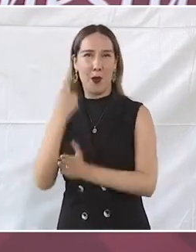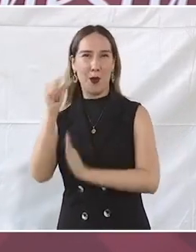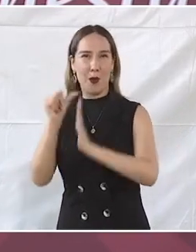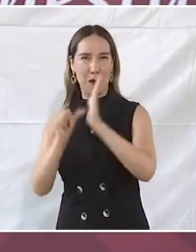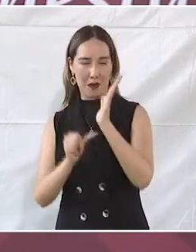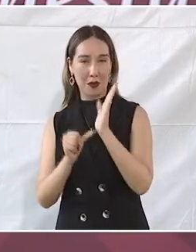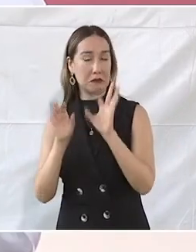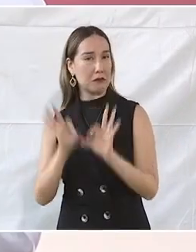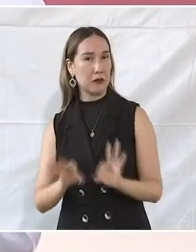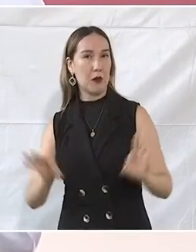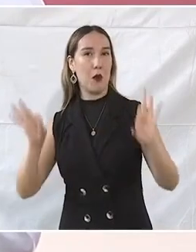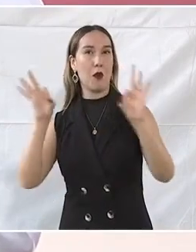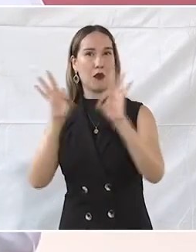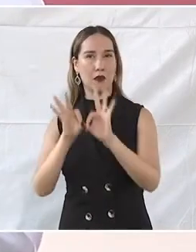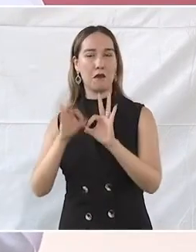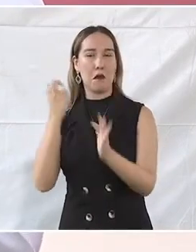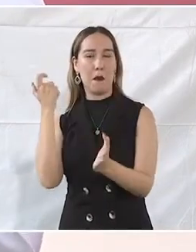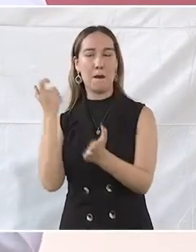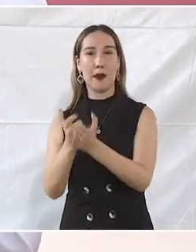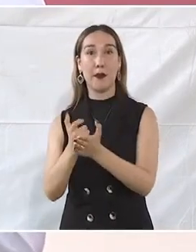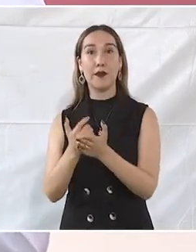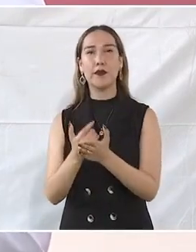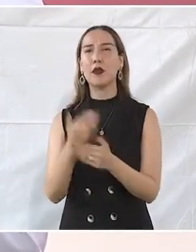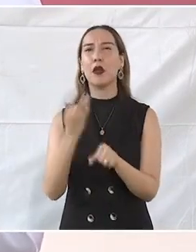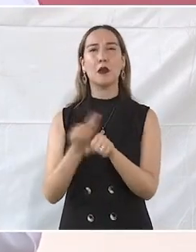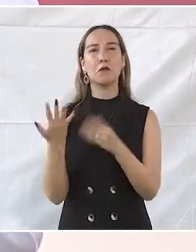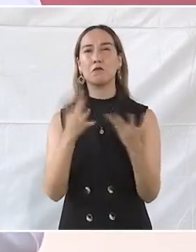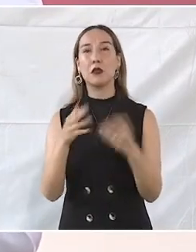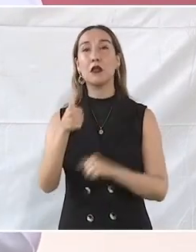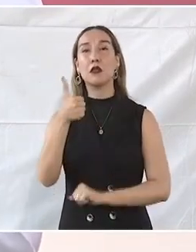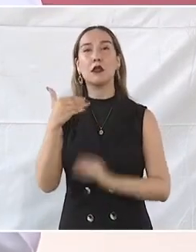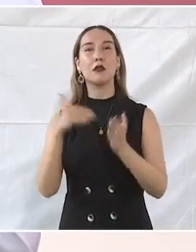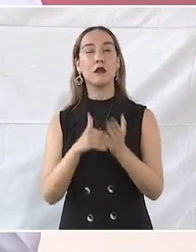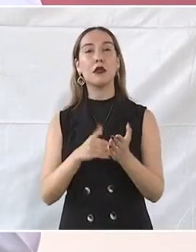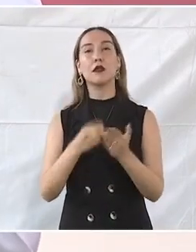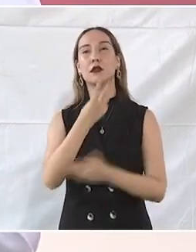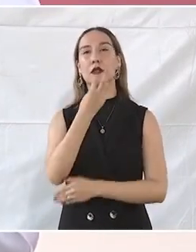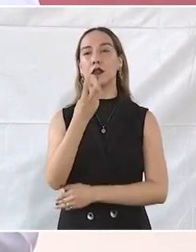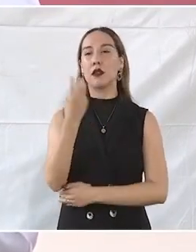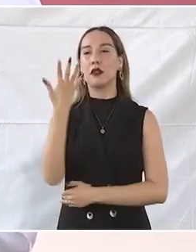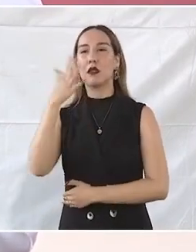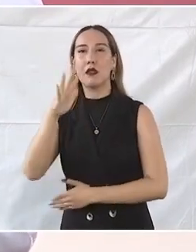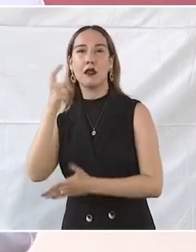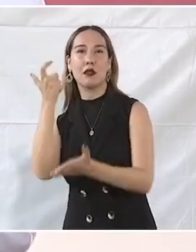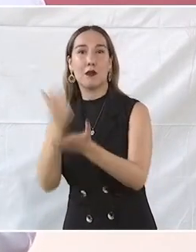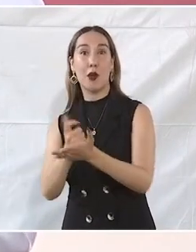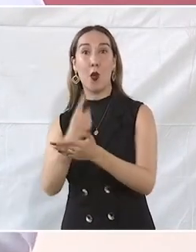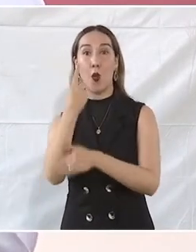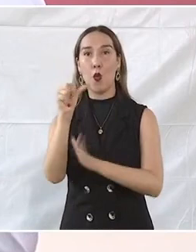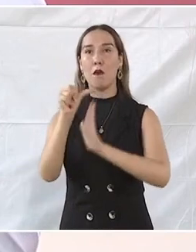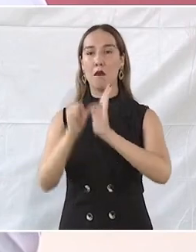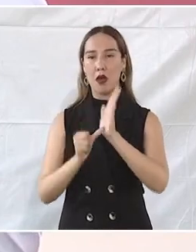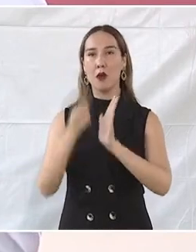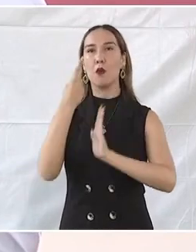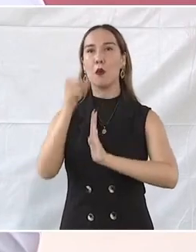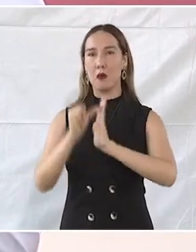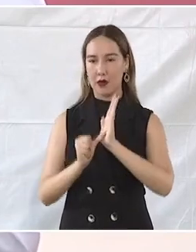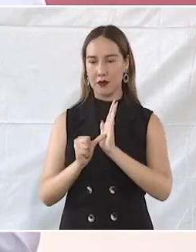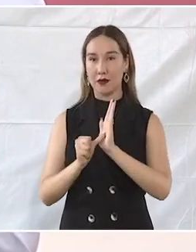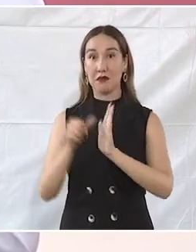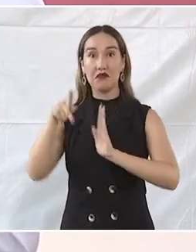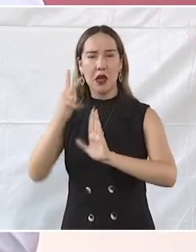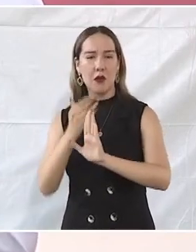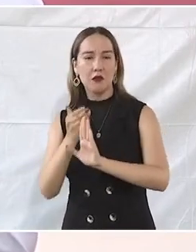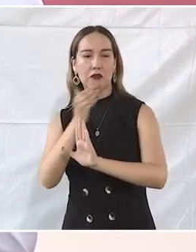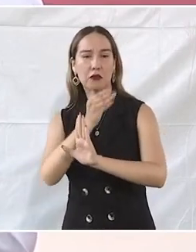un salario mínimo, el cual hoy asciende a 6 mil 310 pesos mensuales. Mientras que en gobiernos anteriores,